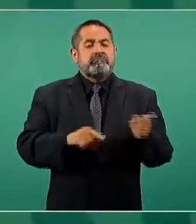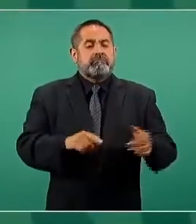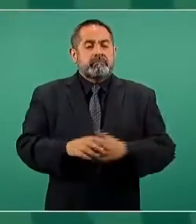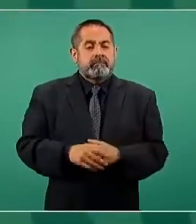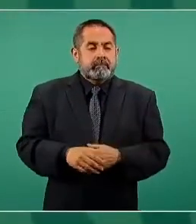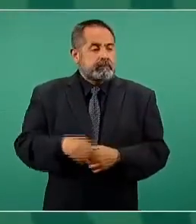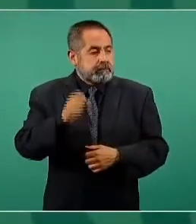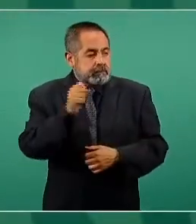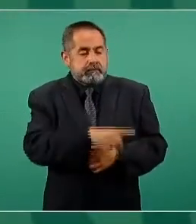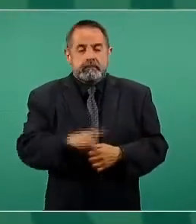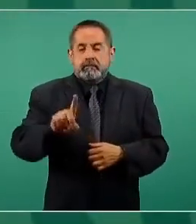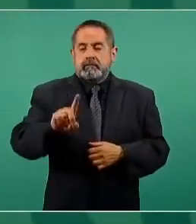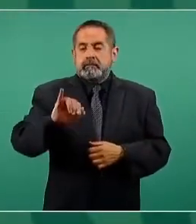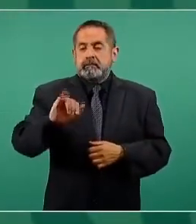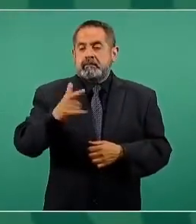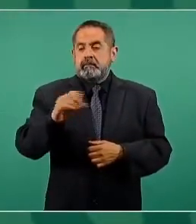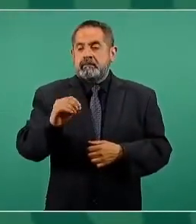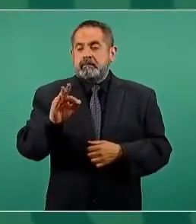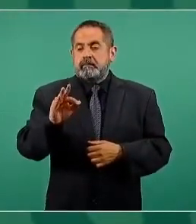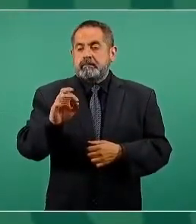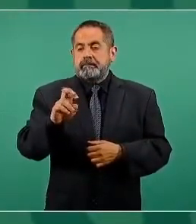Diego Fernández de Ceballos.